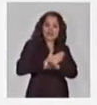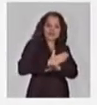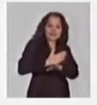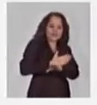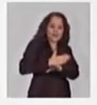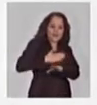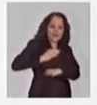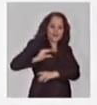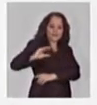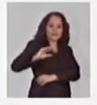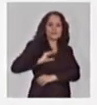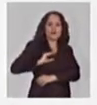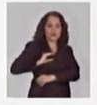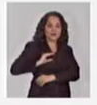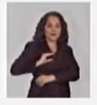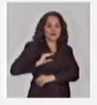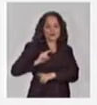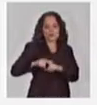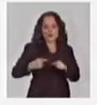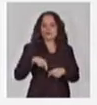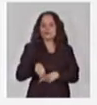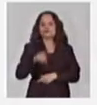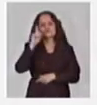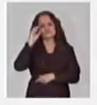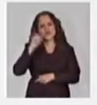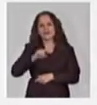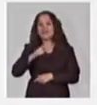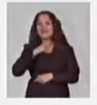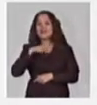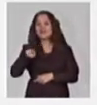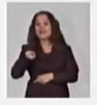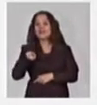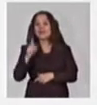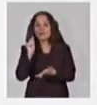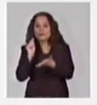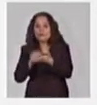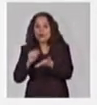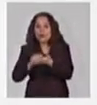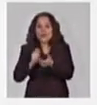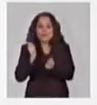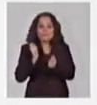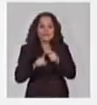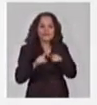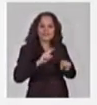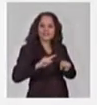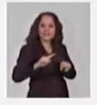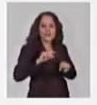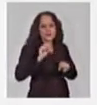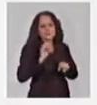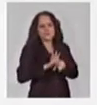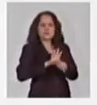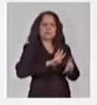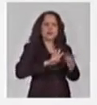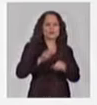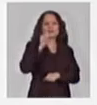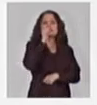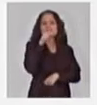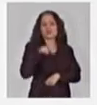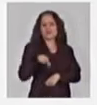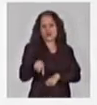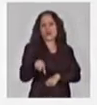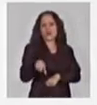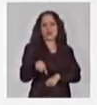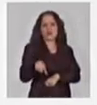canasta familiar normada de enero se empieza a vender en los últimos días de diciembre. De eso hablará también la